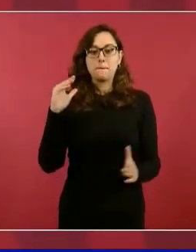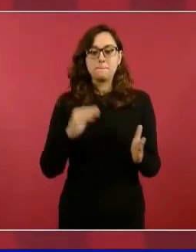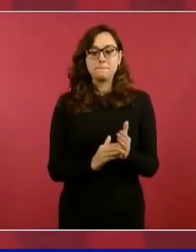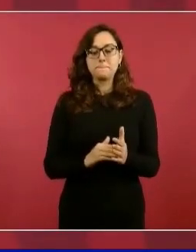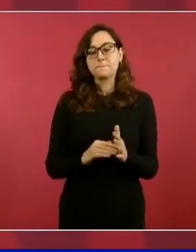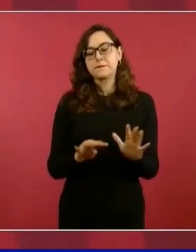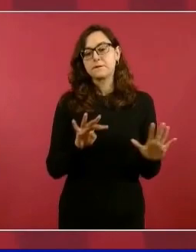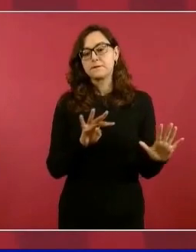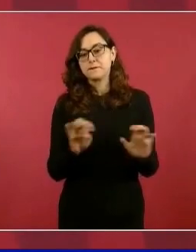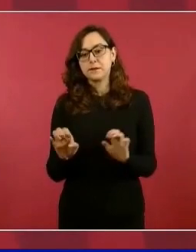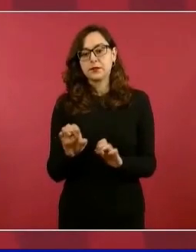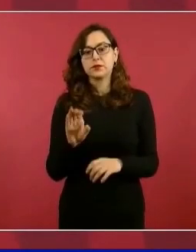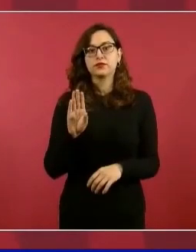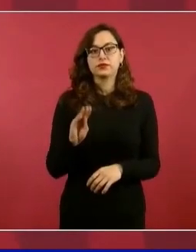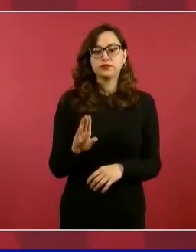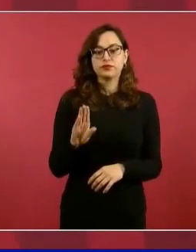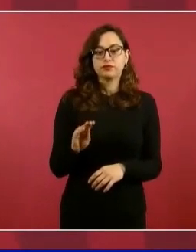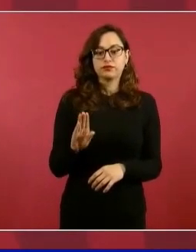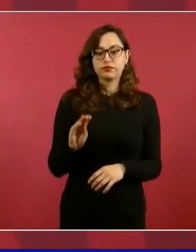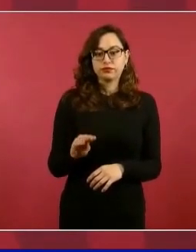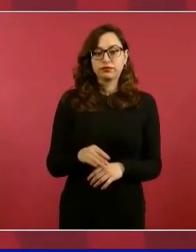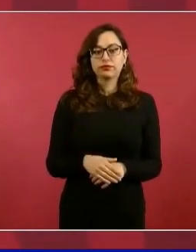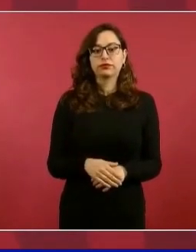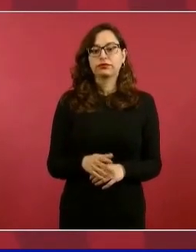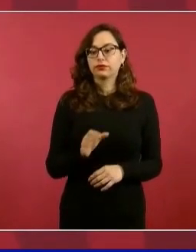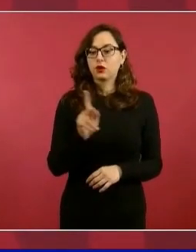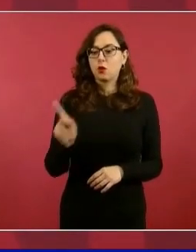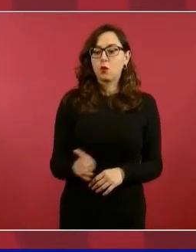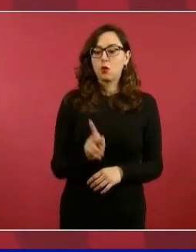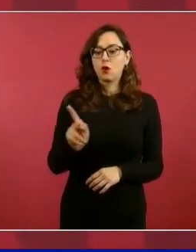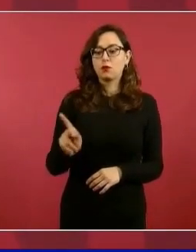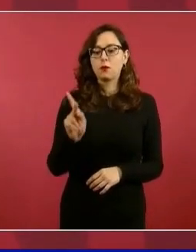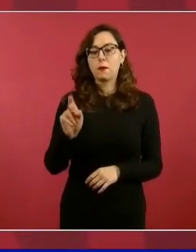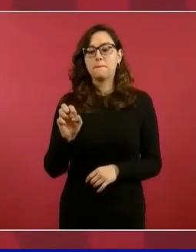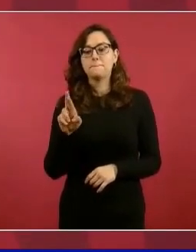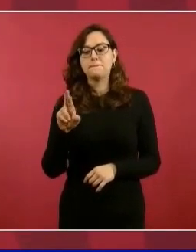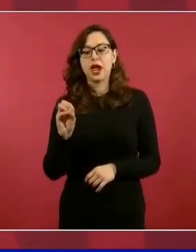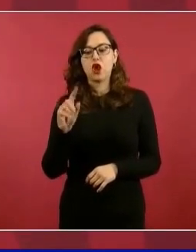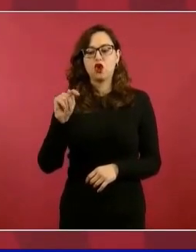en Perote, ahí pasamos la Navidad.